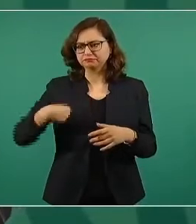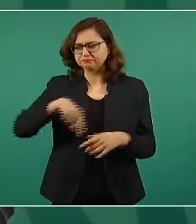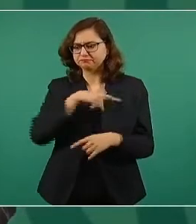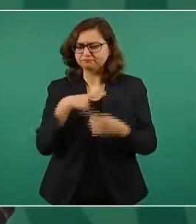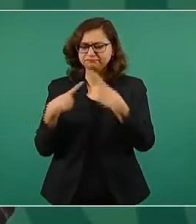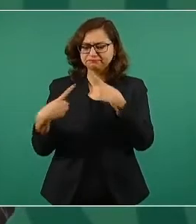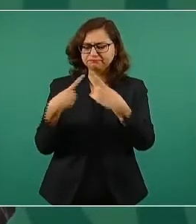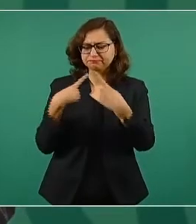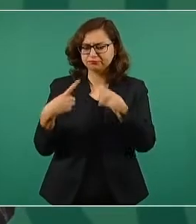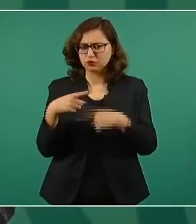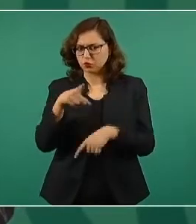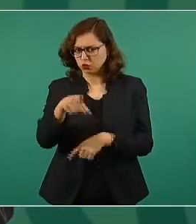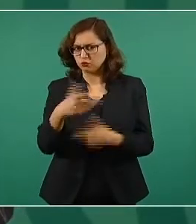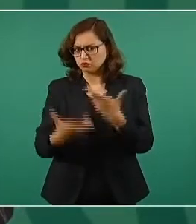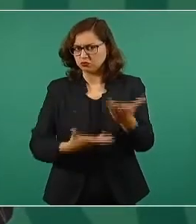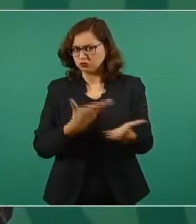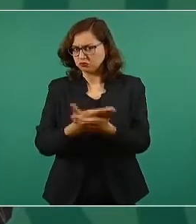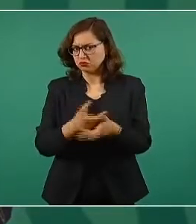en el asunto,